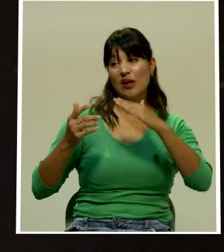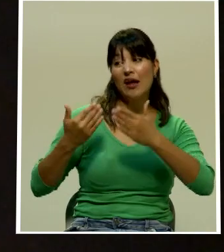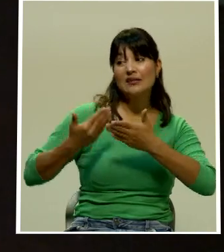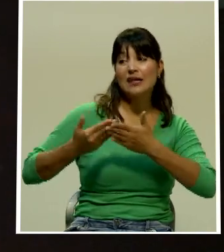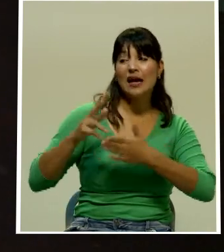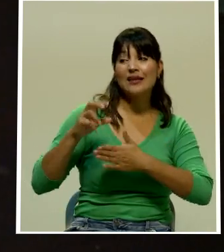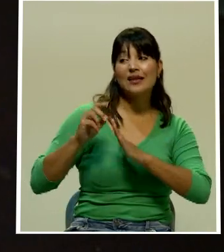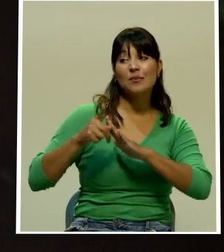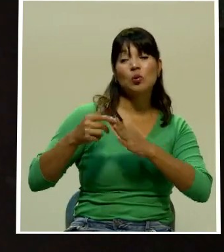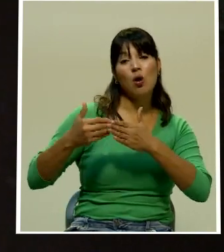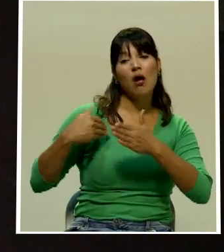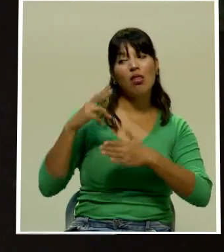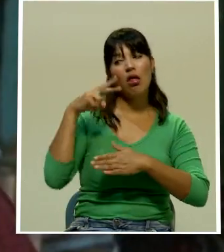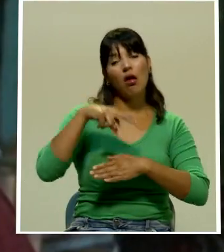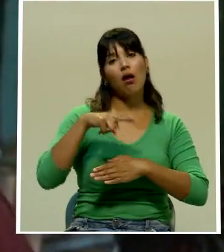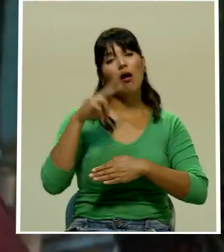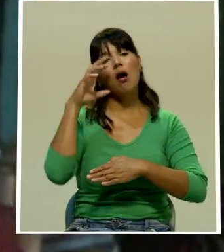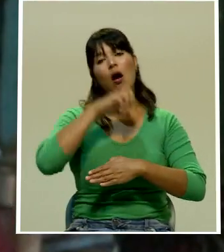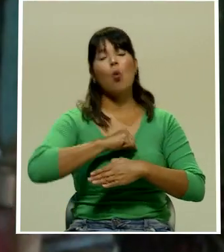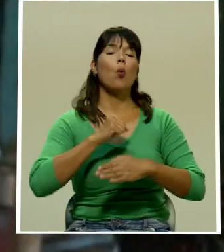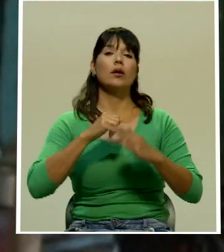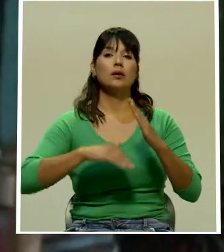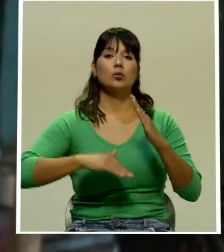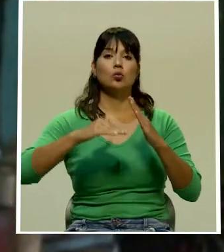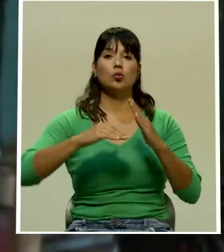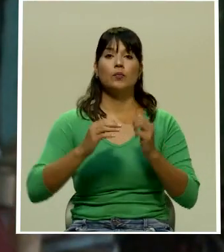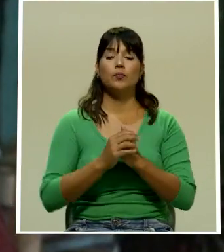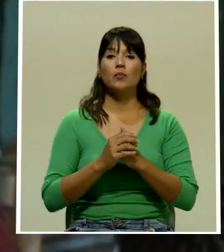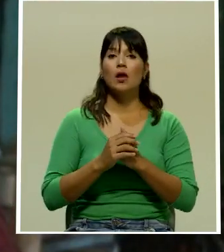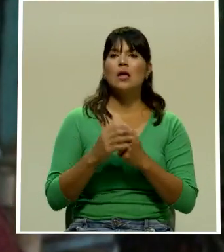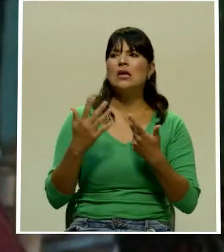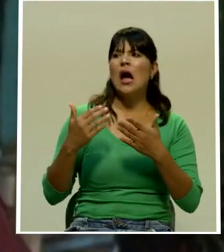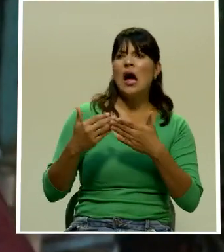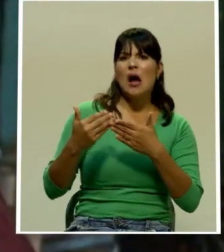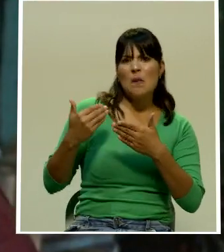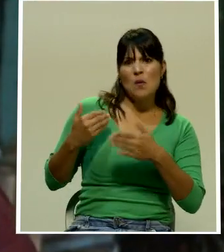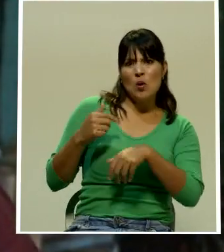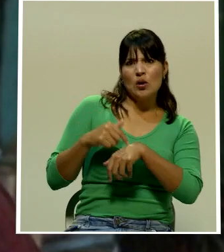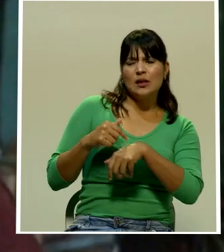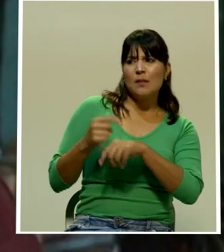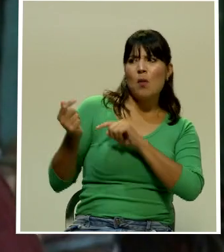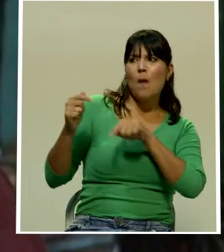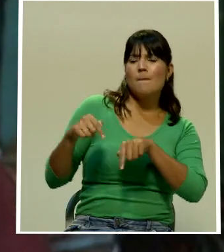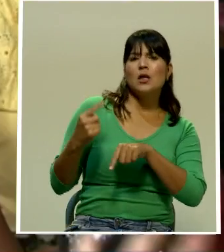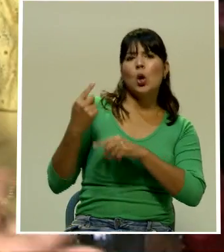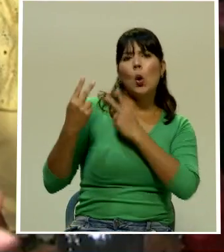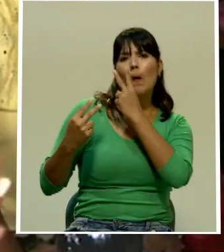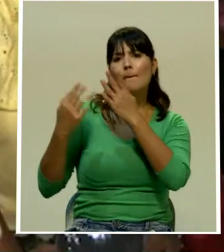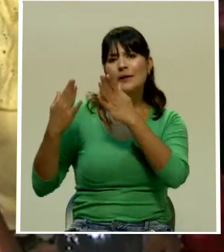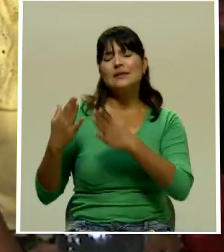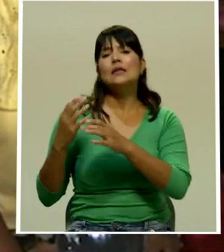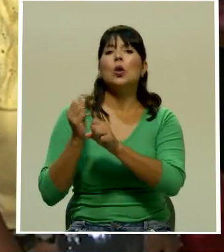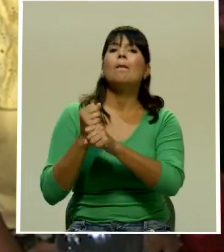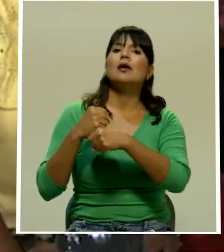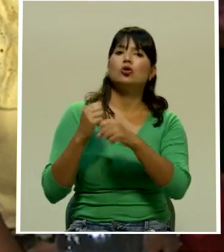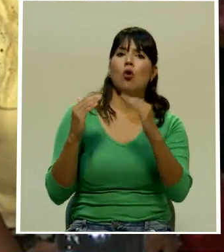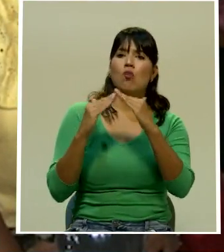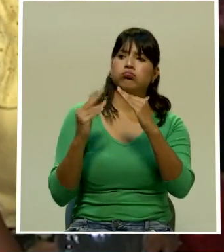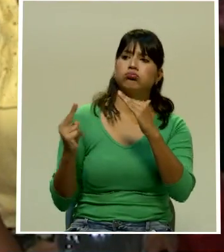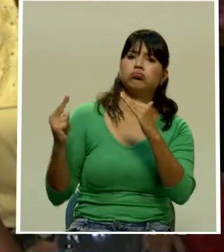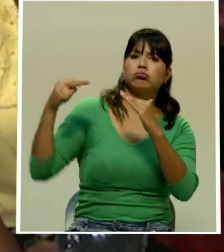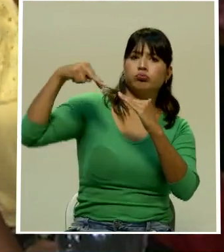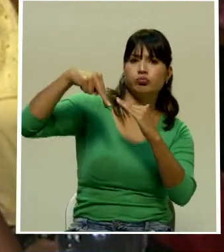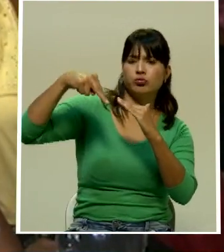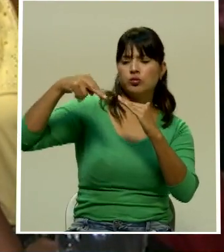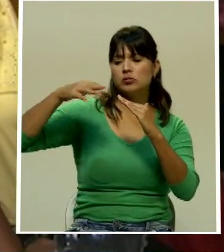aquí no se puede subir nadie, pero siempre se arriesgó y me puso unas latillas de zinc ahí, puesta encima del otro zinc viejo. Así como